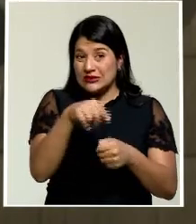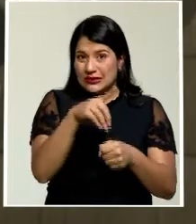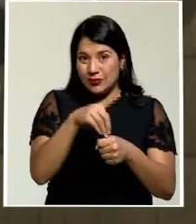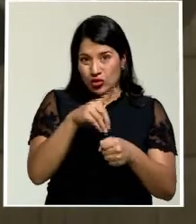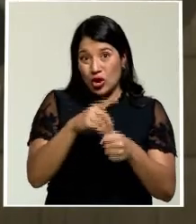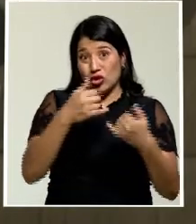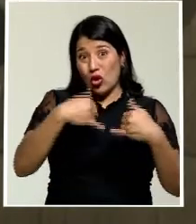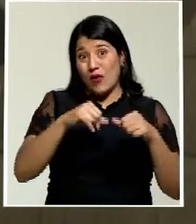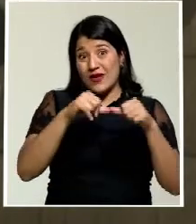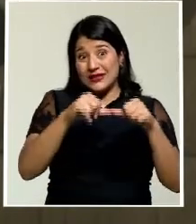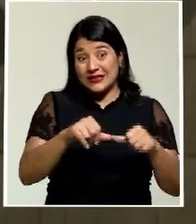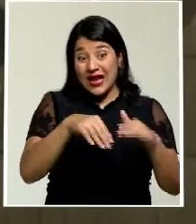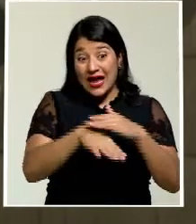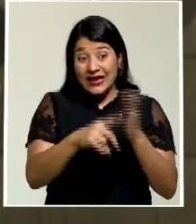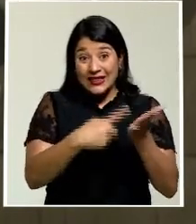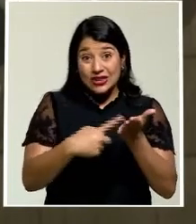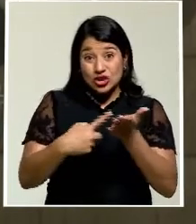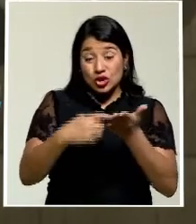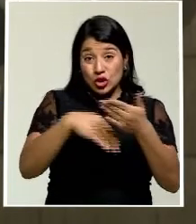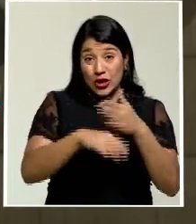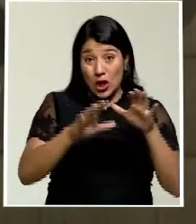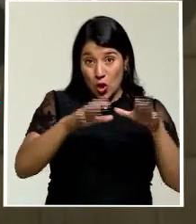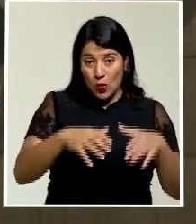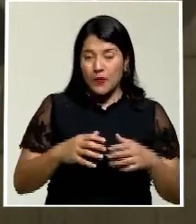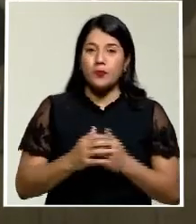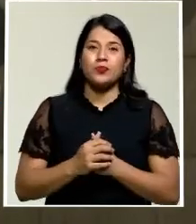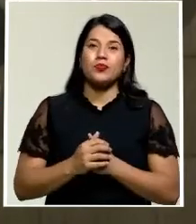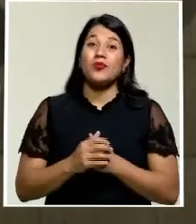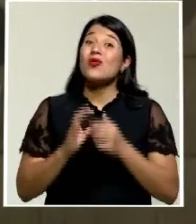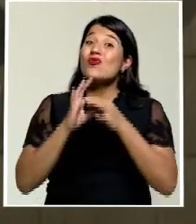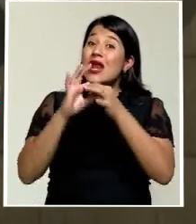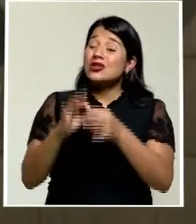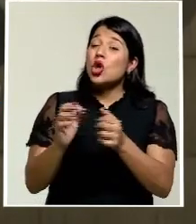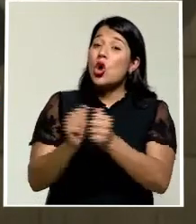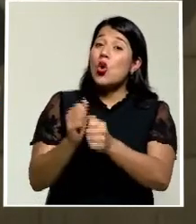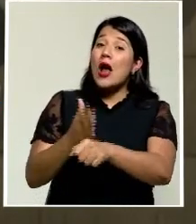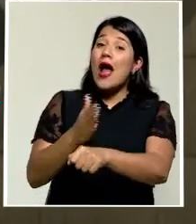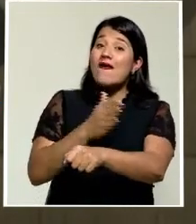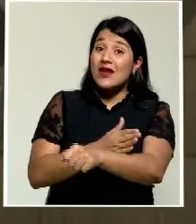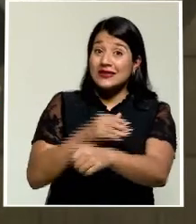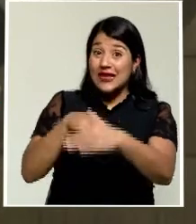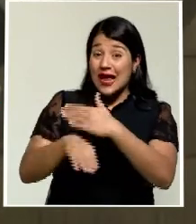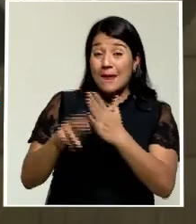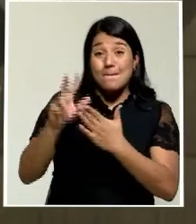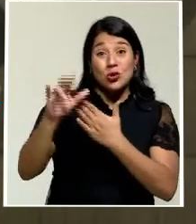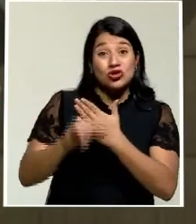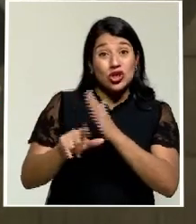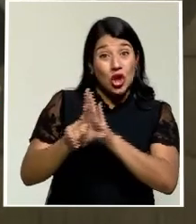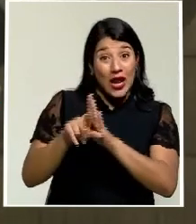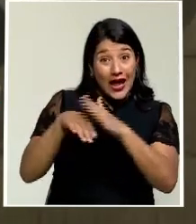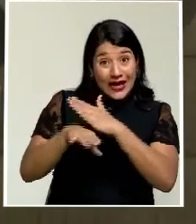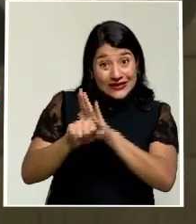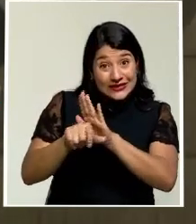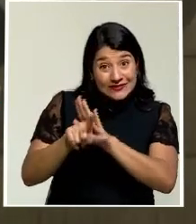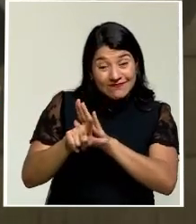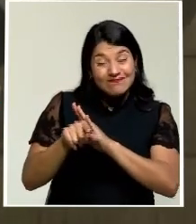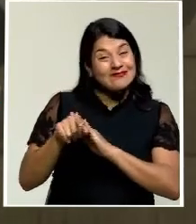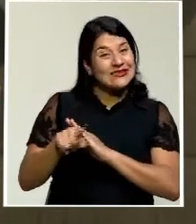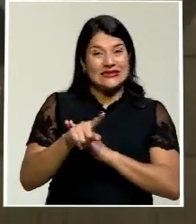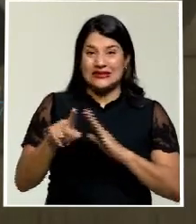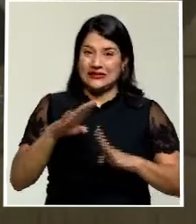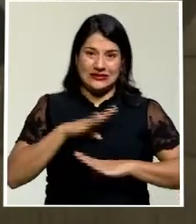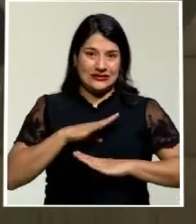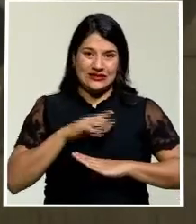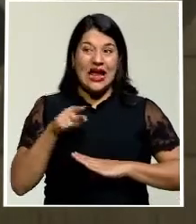El progreso o el avance en materia de proyectos de ley no ha sido igualmente satisfactorio. Ahí sí tenemos algunos atrasos.